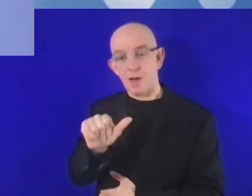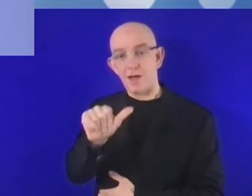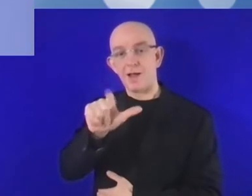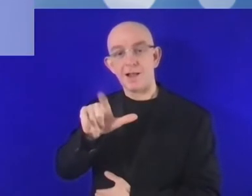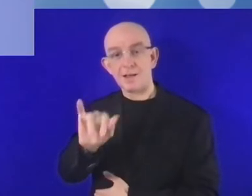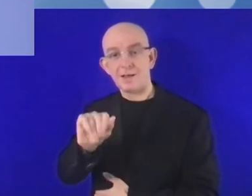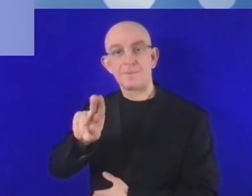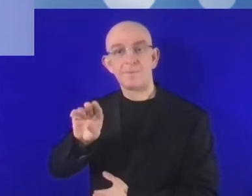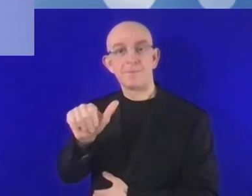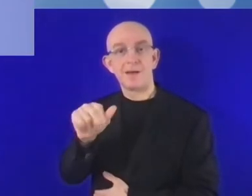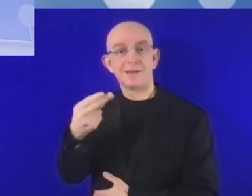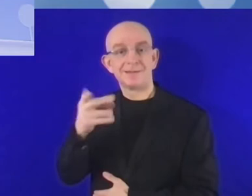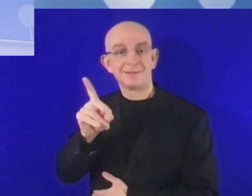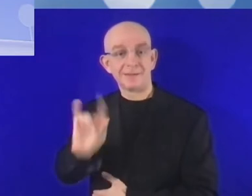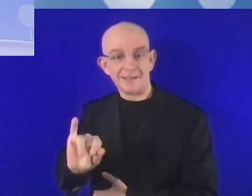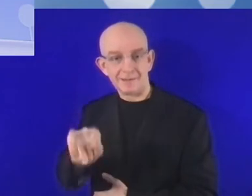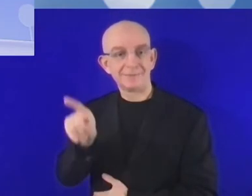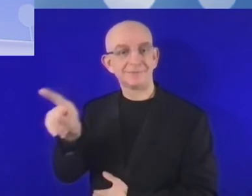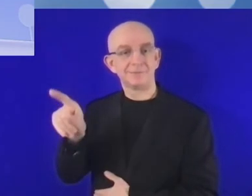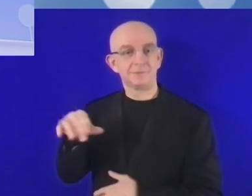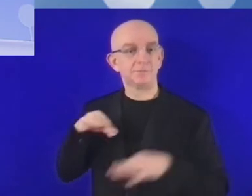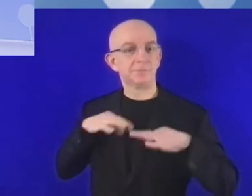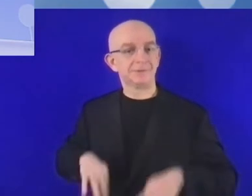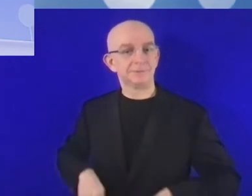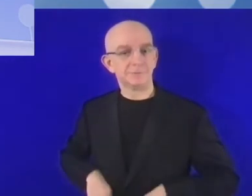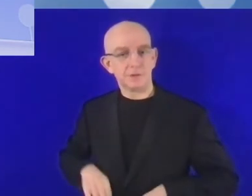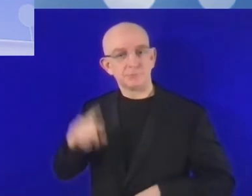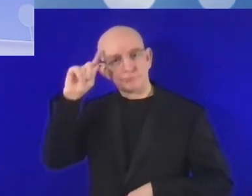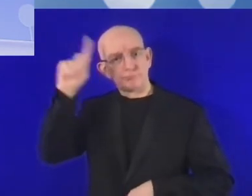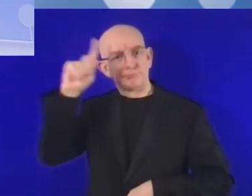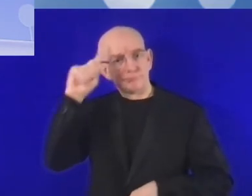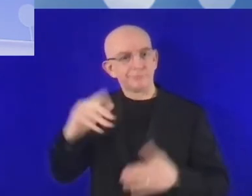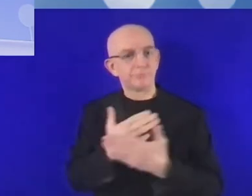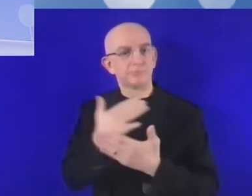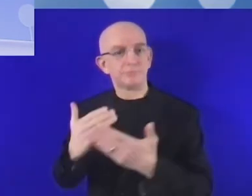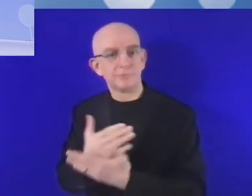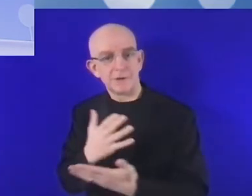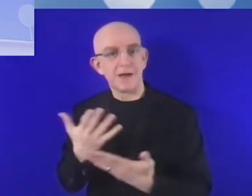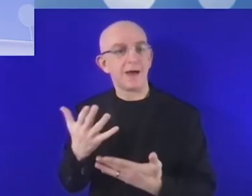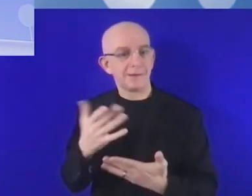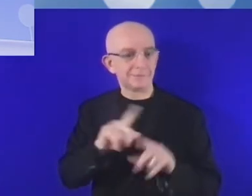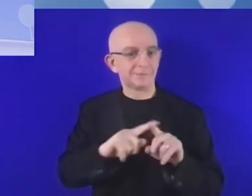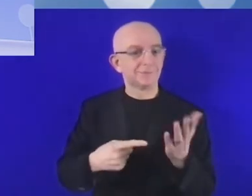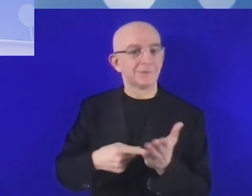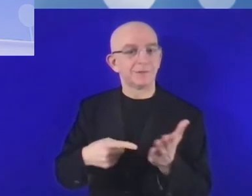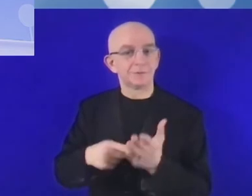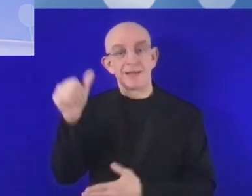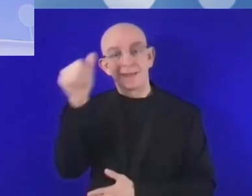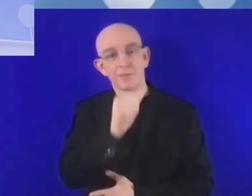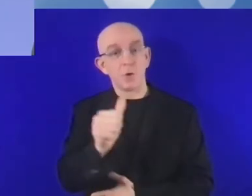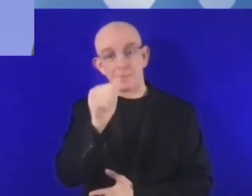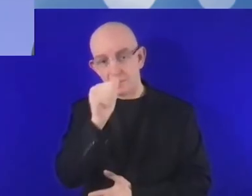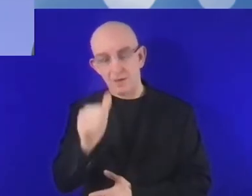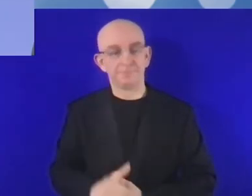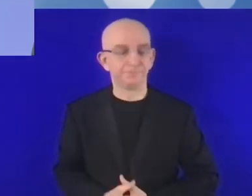fantásticos. y Doy la bienvenida a la señora Julia Al-Mahadi, ministra